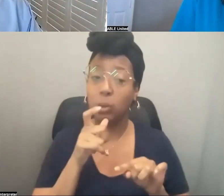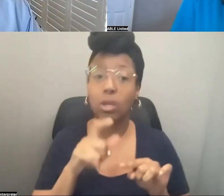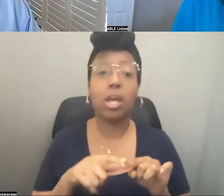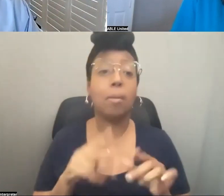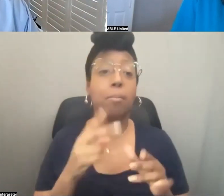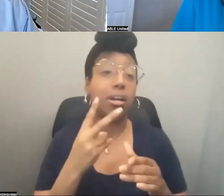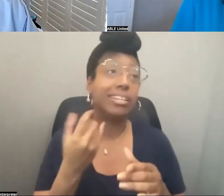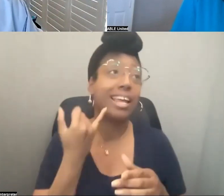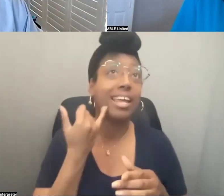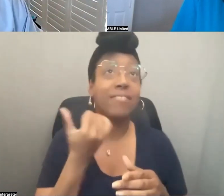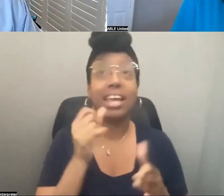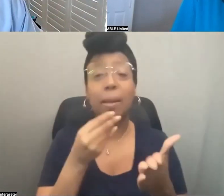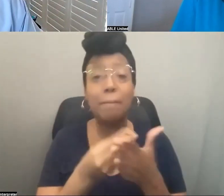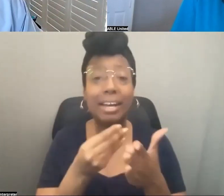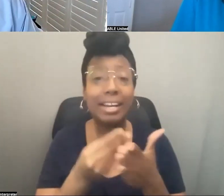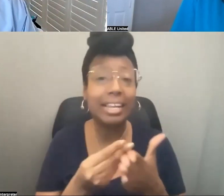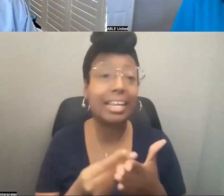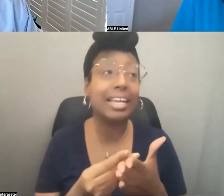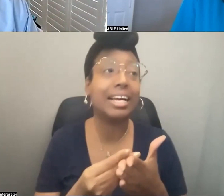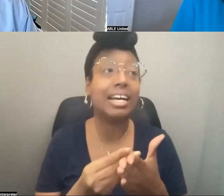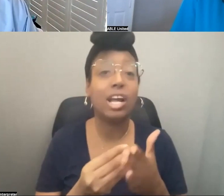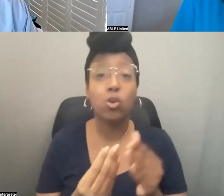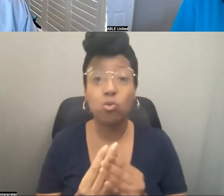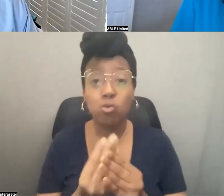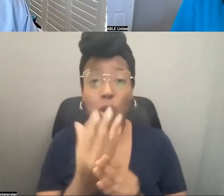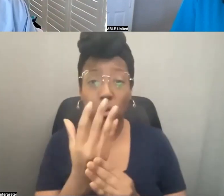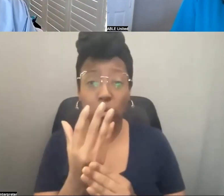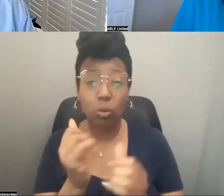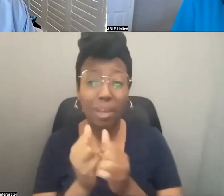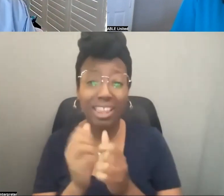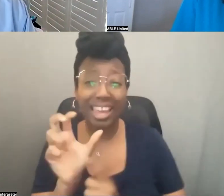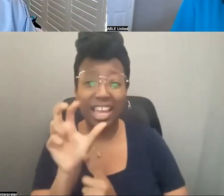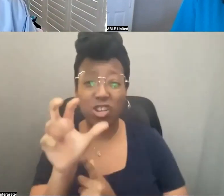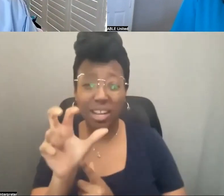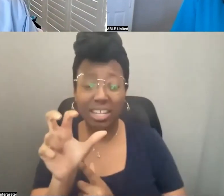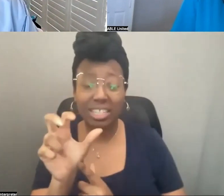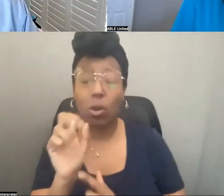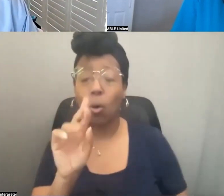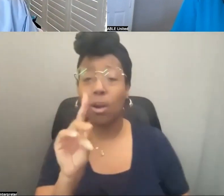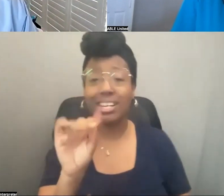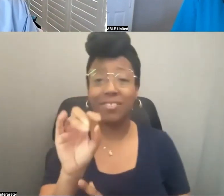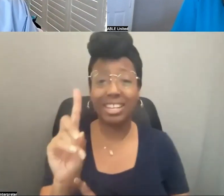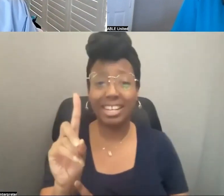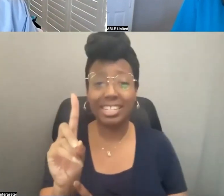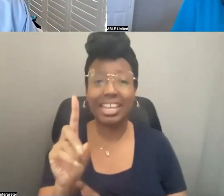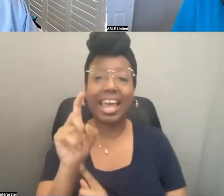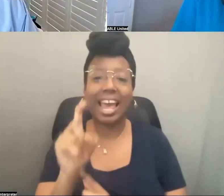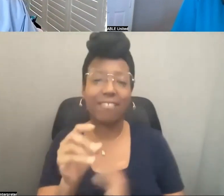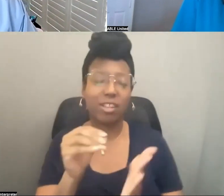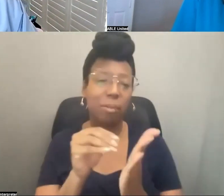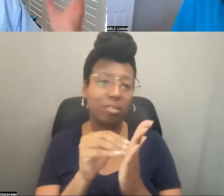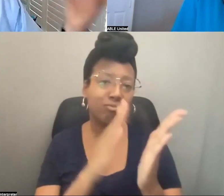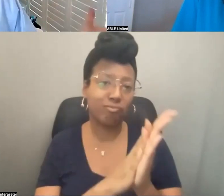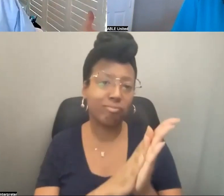crecimiento en tanto intereses, dividendos, cosas así que ocurren dentro de un fideicomiso de necesidades especiales, tiene que ser reportado en